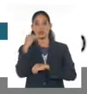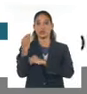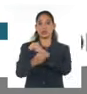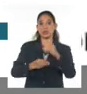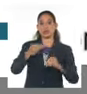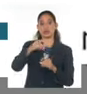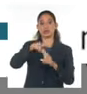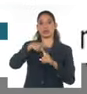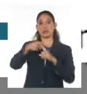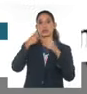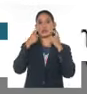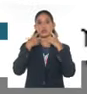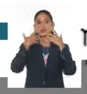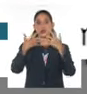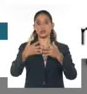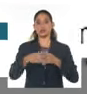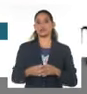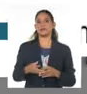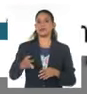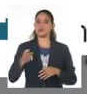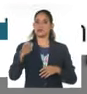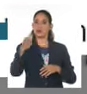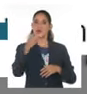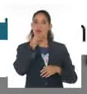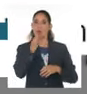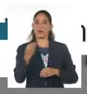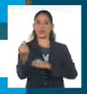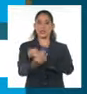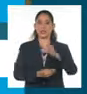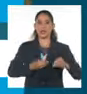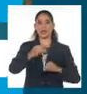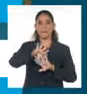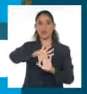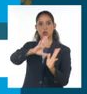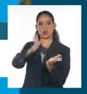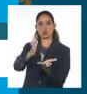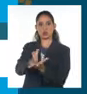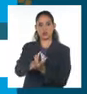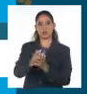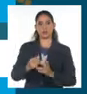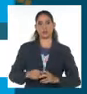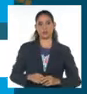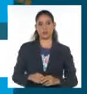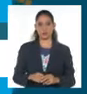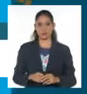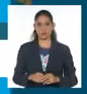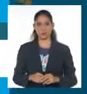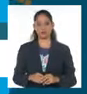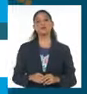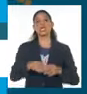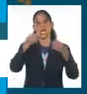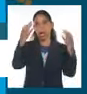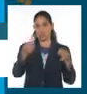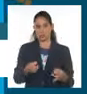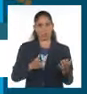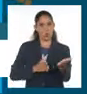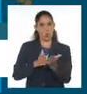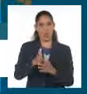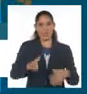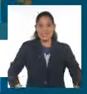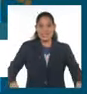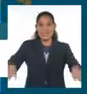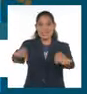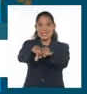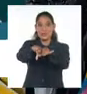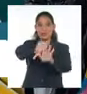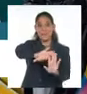juventud y las generaciones futuras y la transformación de la gobernanza global asimismo aboga por el equilibrio del planeta a